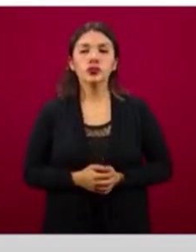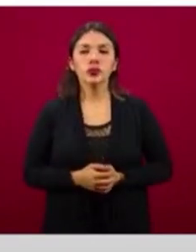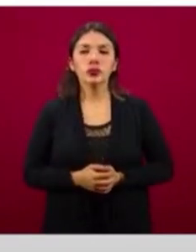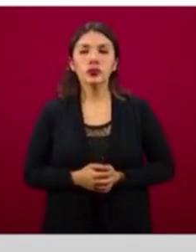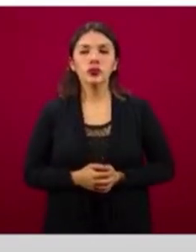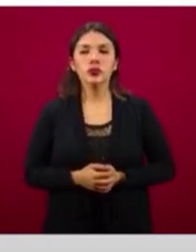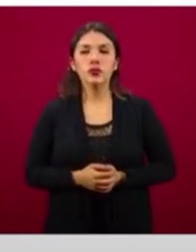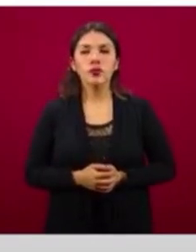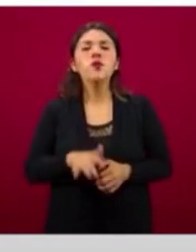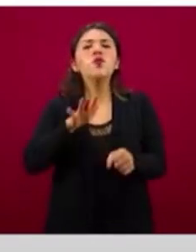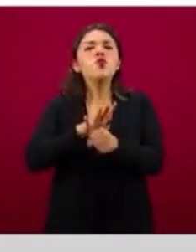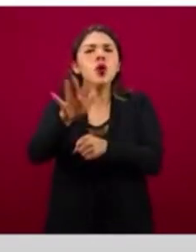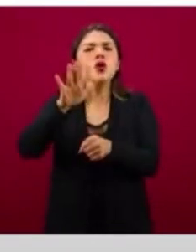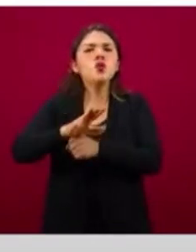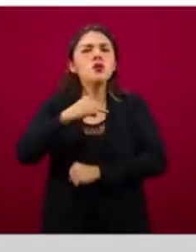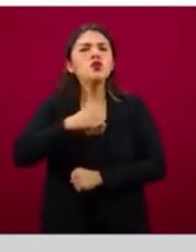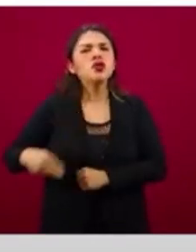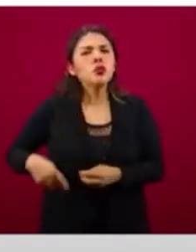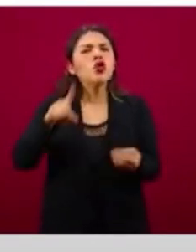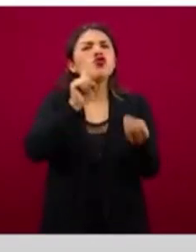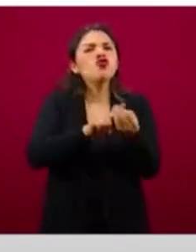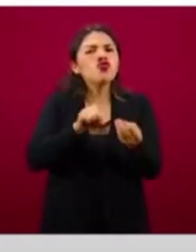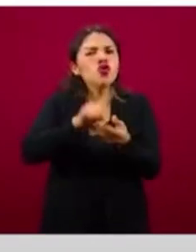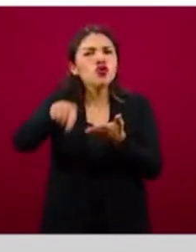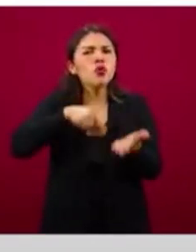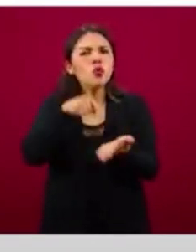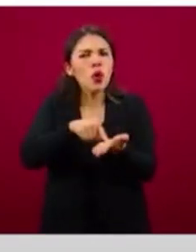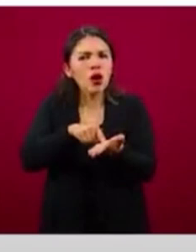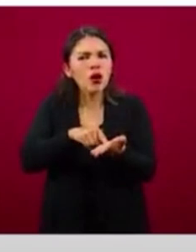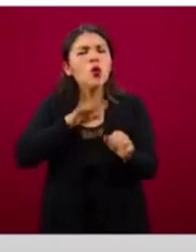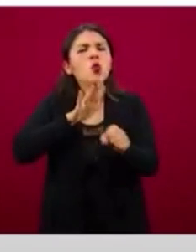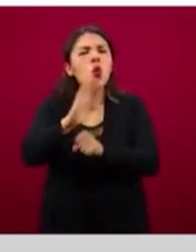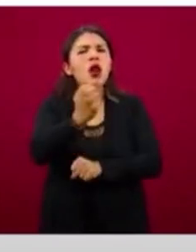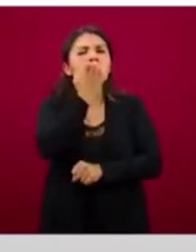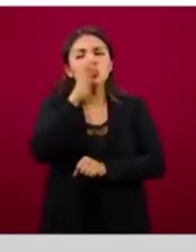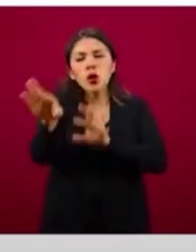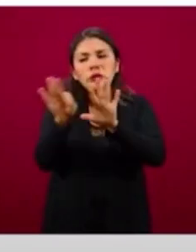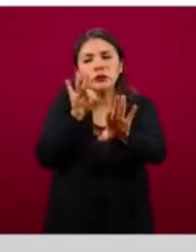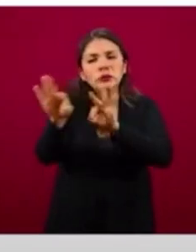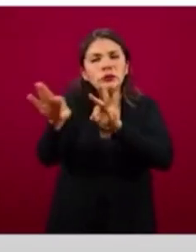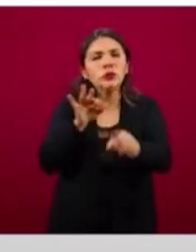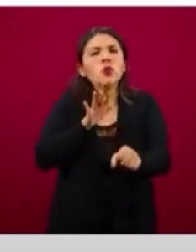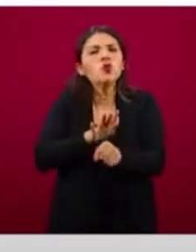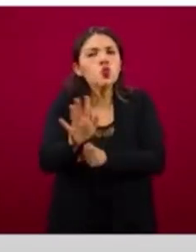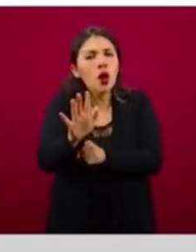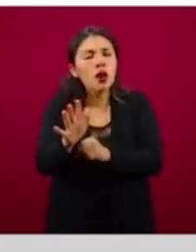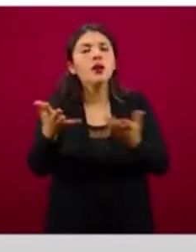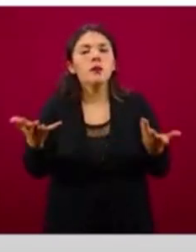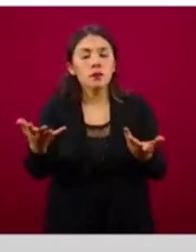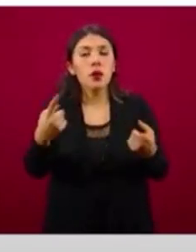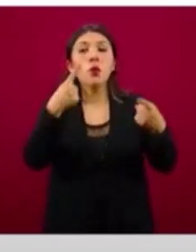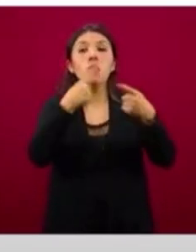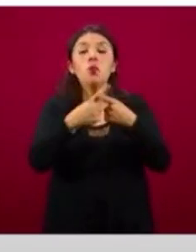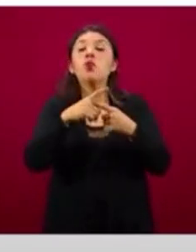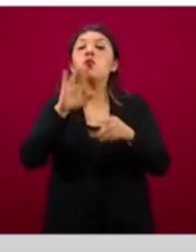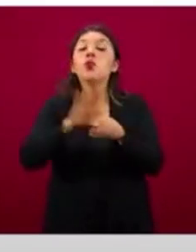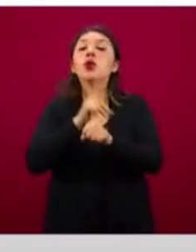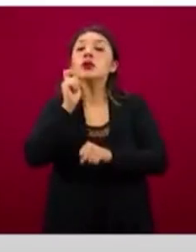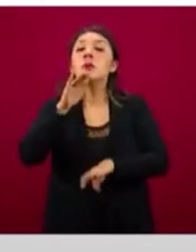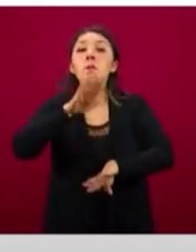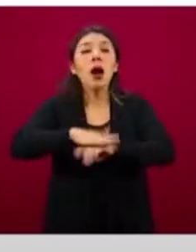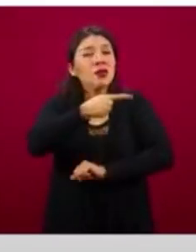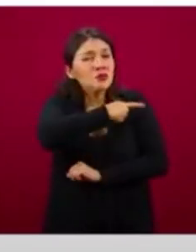en dónde, cuáles son las escuelas que se seleccionaron por pobreza, las más pobres